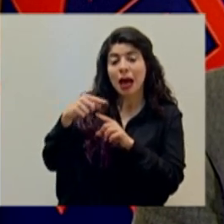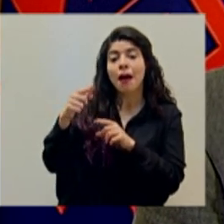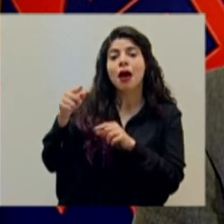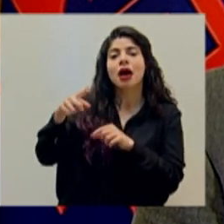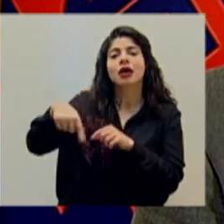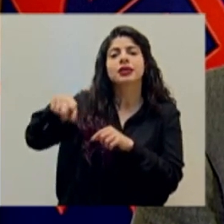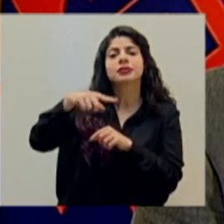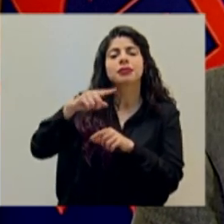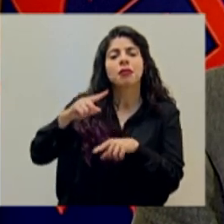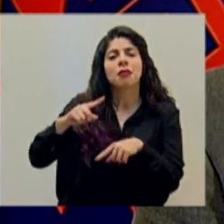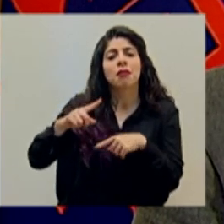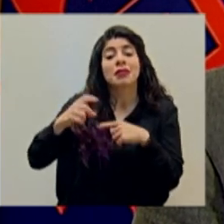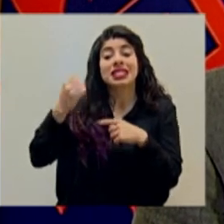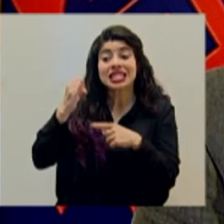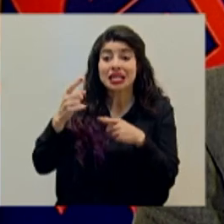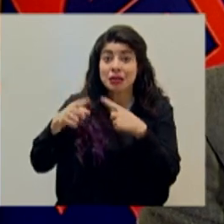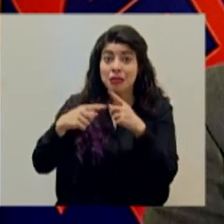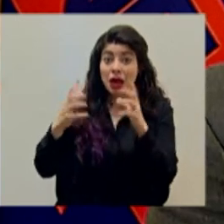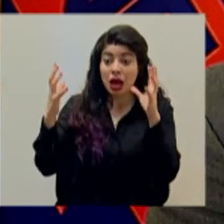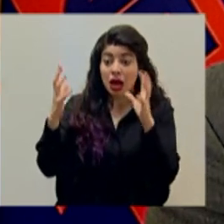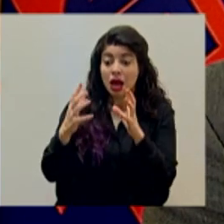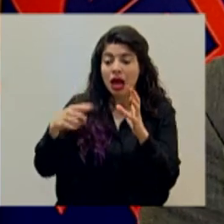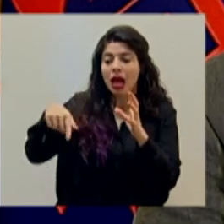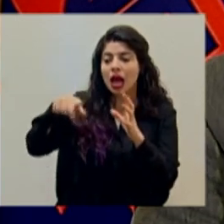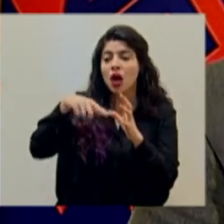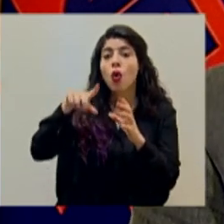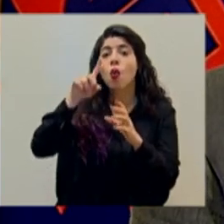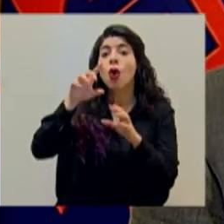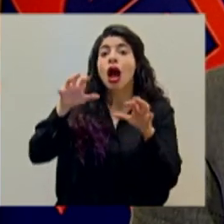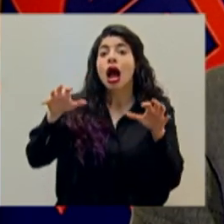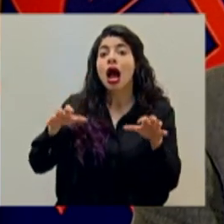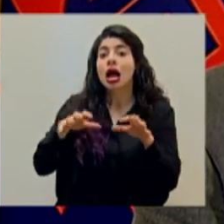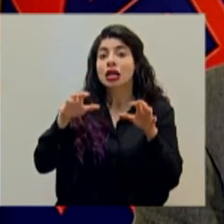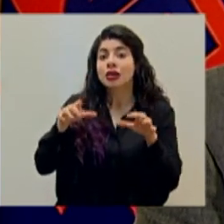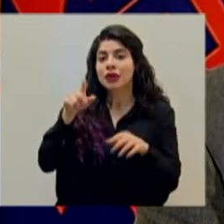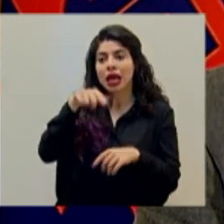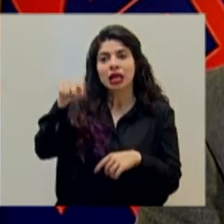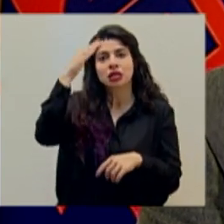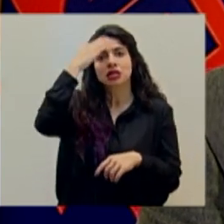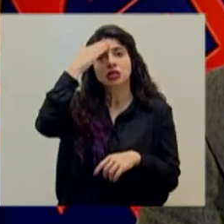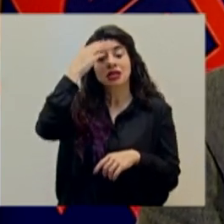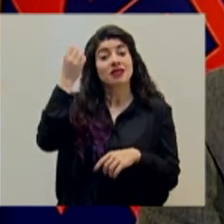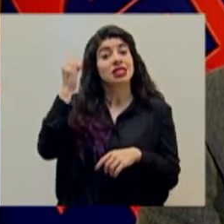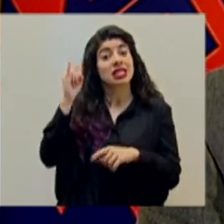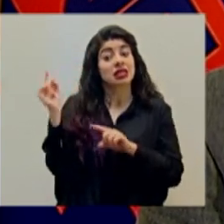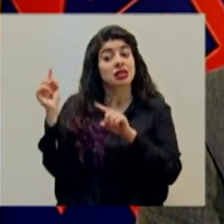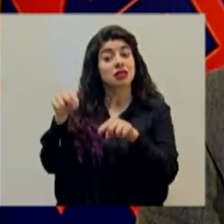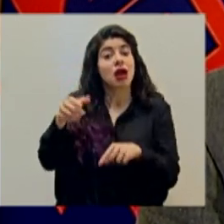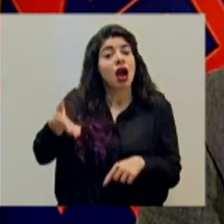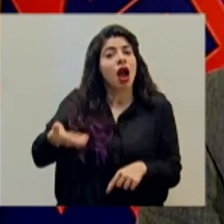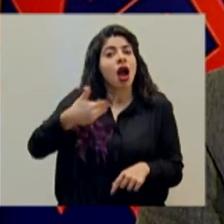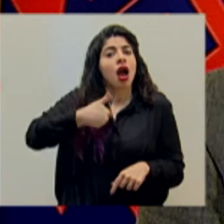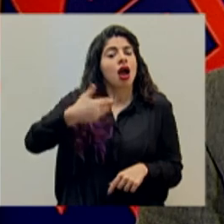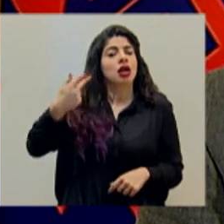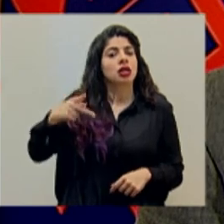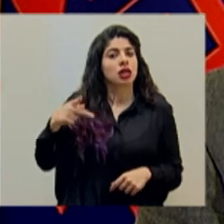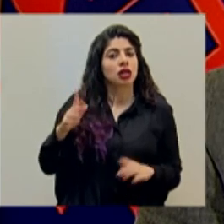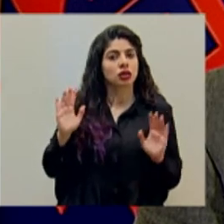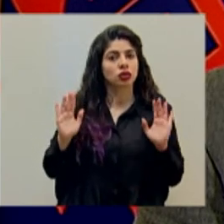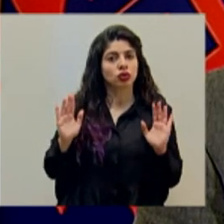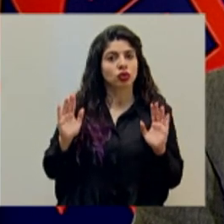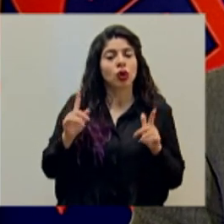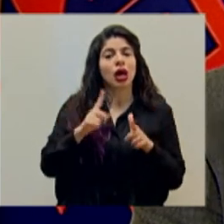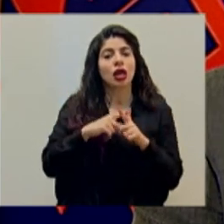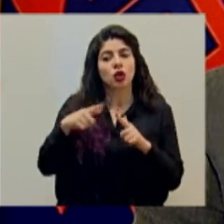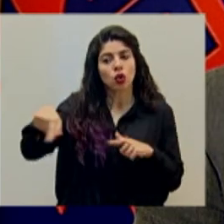en una actividad que puede ser un potencial riesgo y hay que mantener entonces un